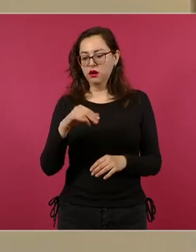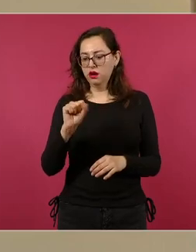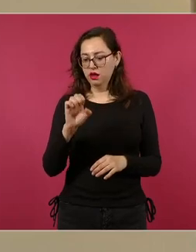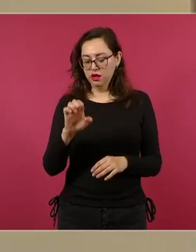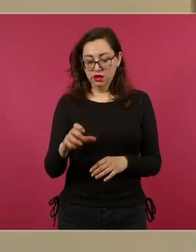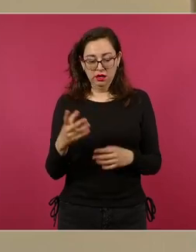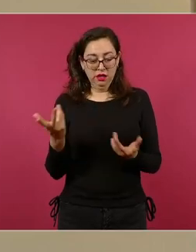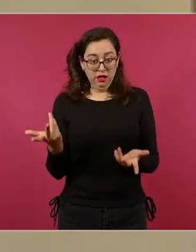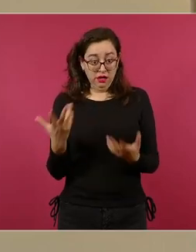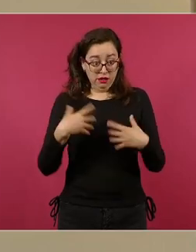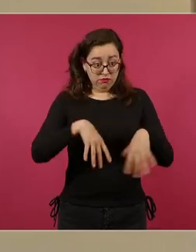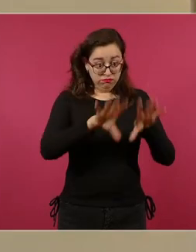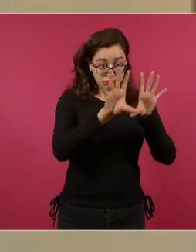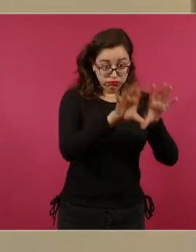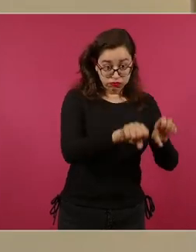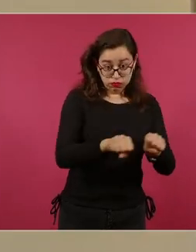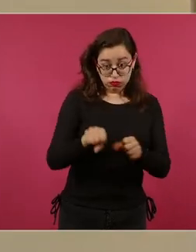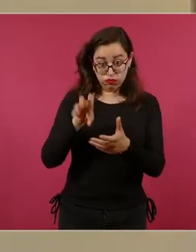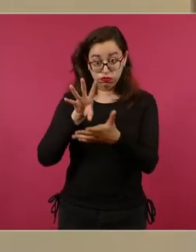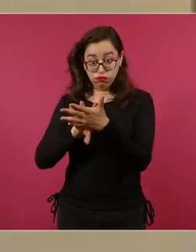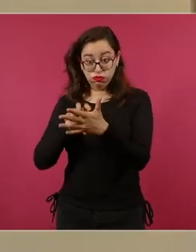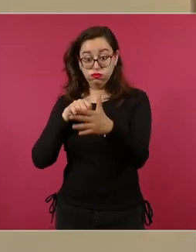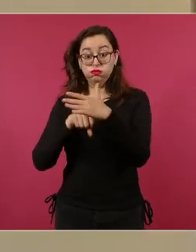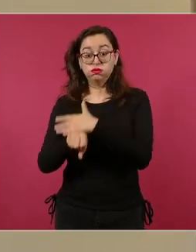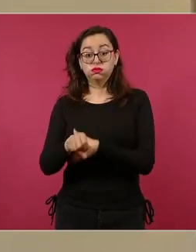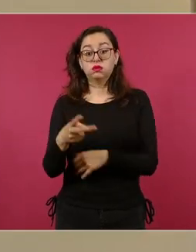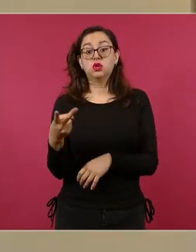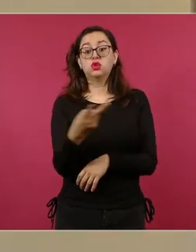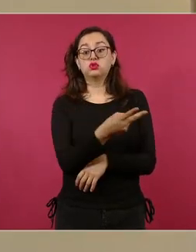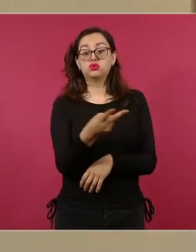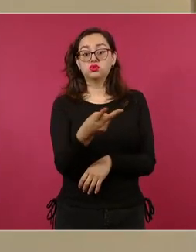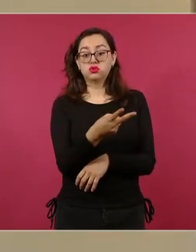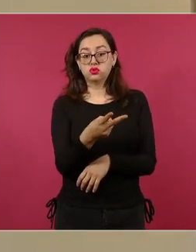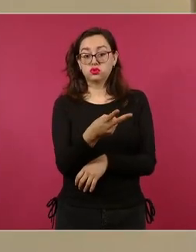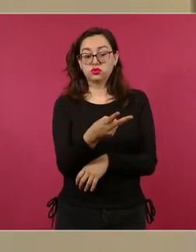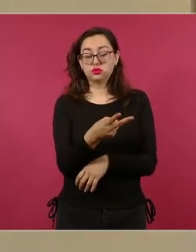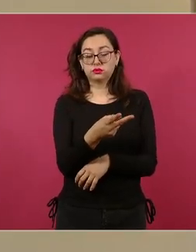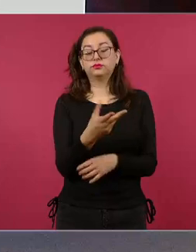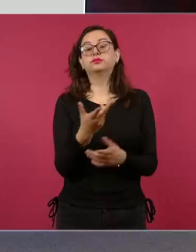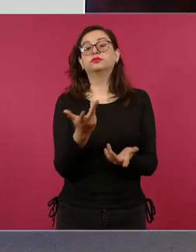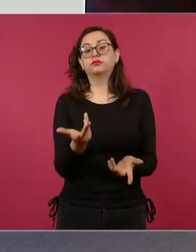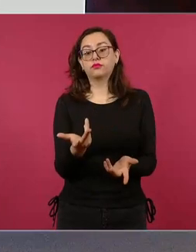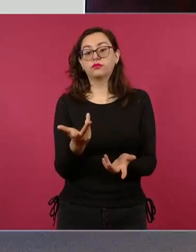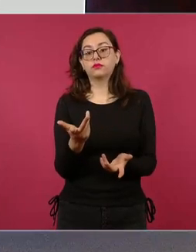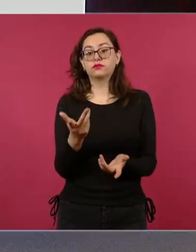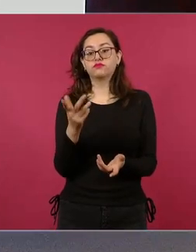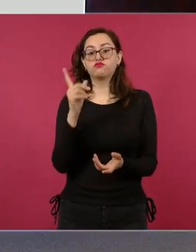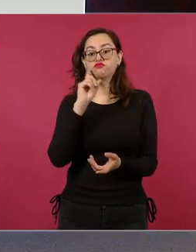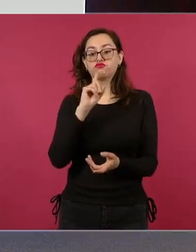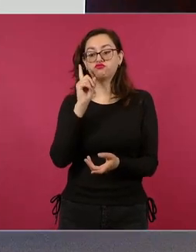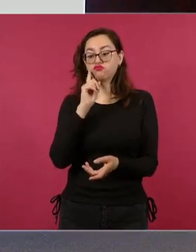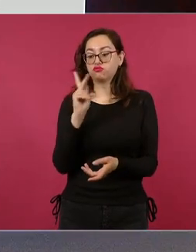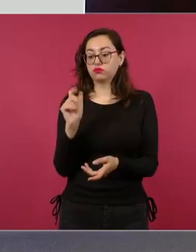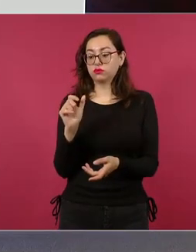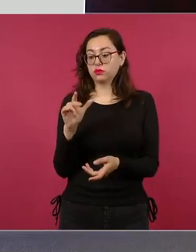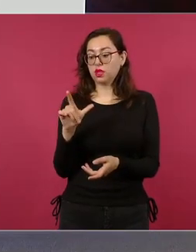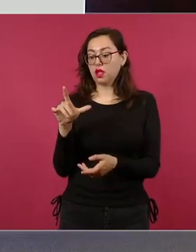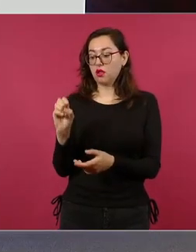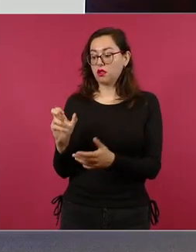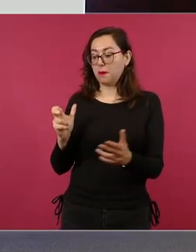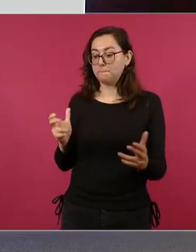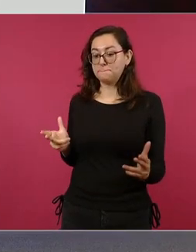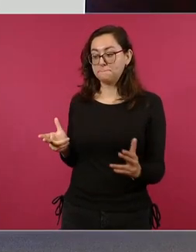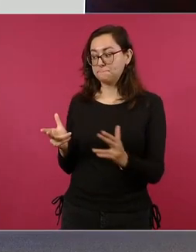cumplimentarle una orden de aprehensión en su contra por el delito de homicidio calificado cometido en agravio de Paola N.,